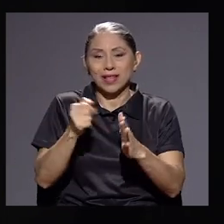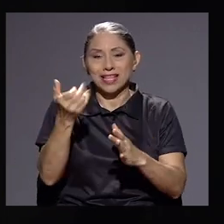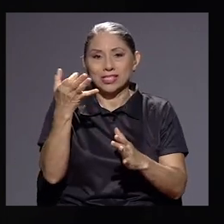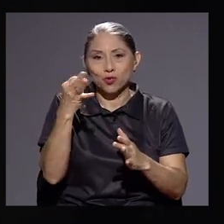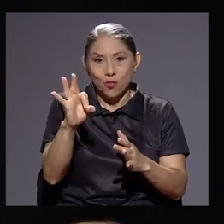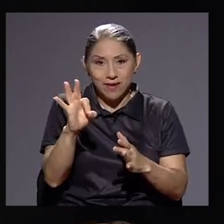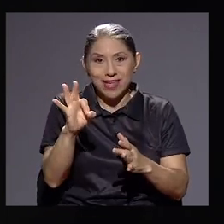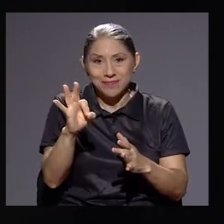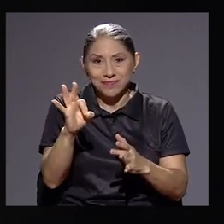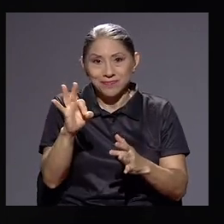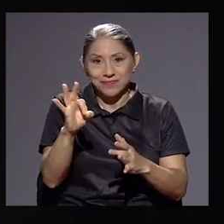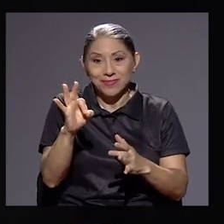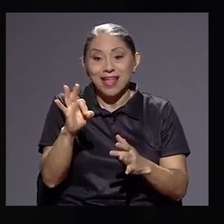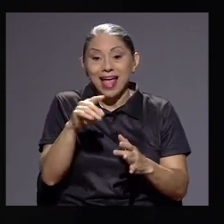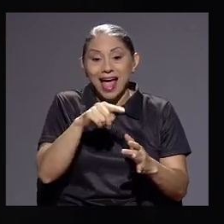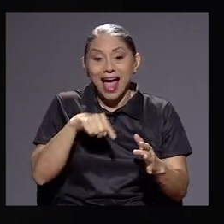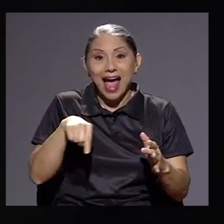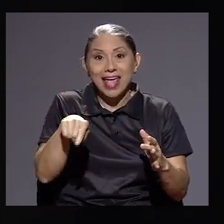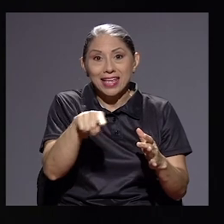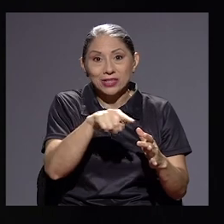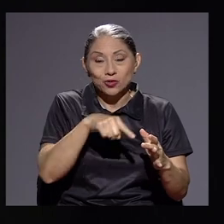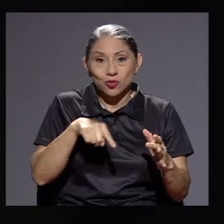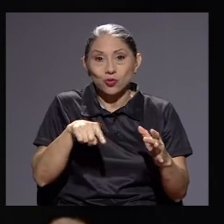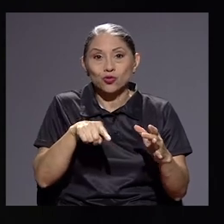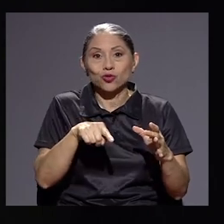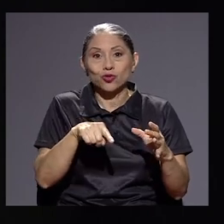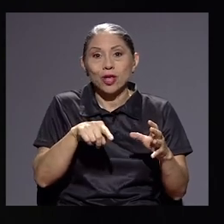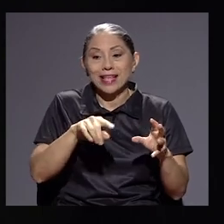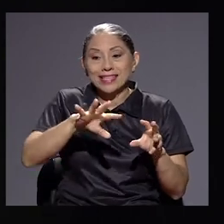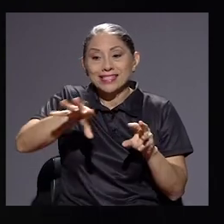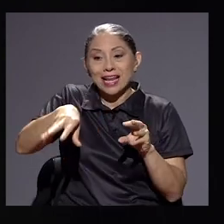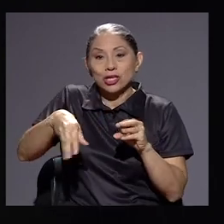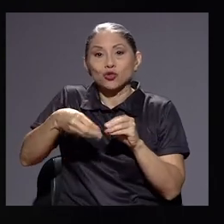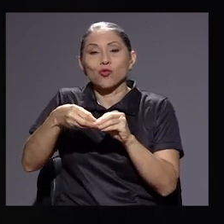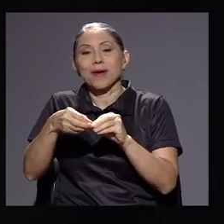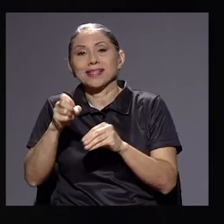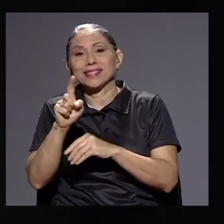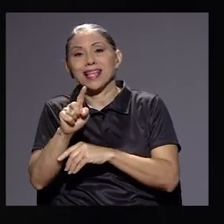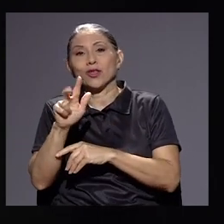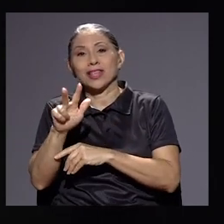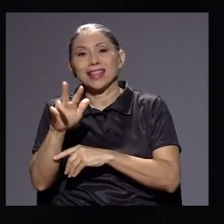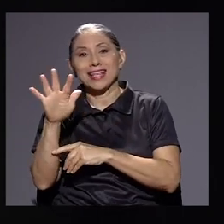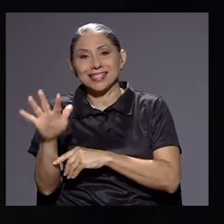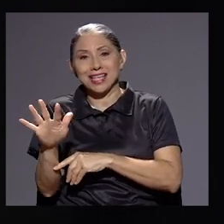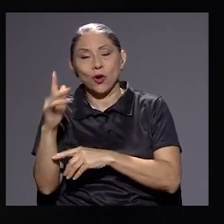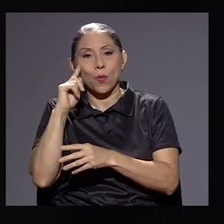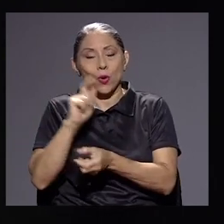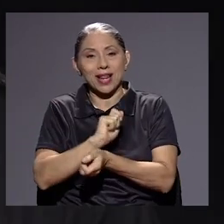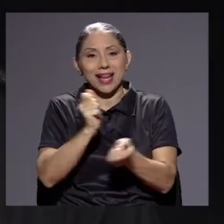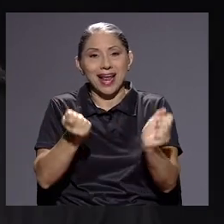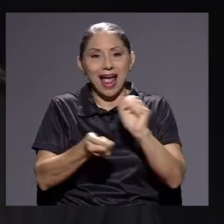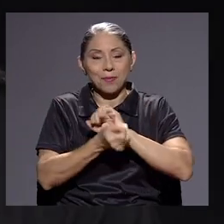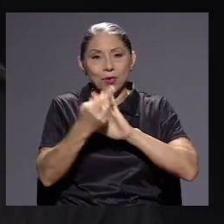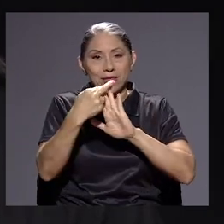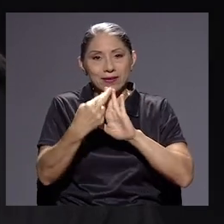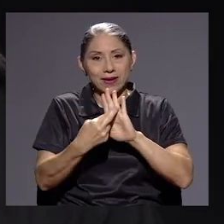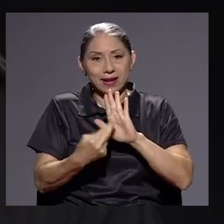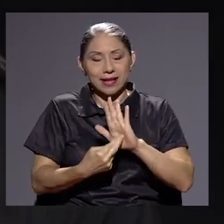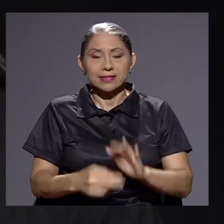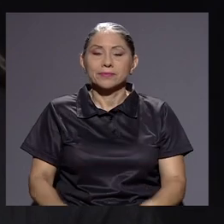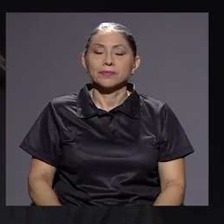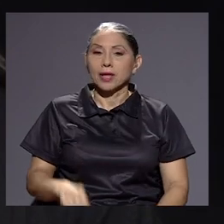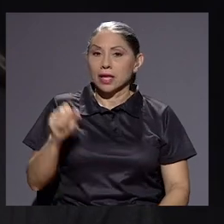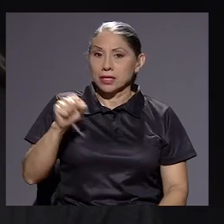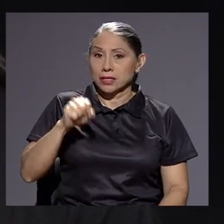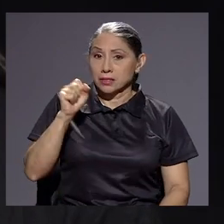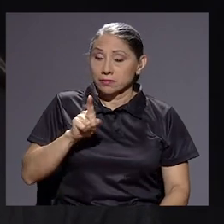les suma a esos 462 como producto final, esos 135 por el cambio de reglas. Sí, en